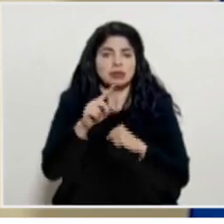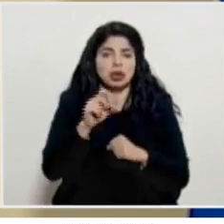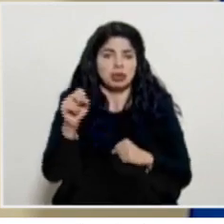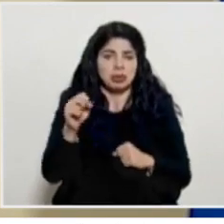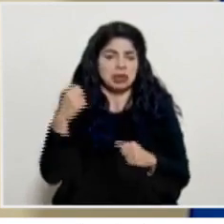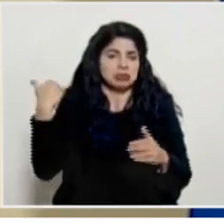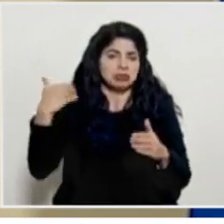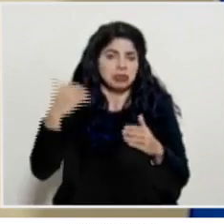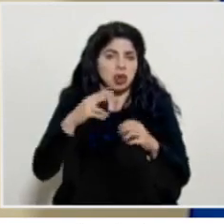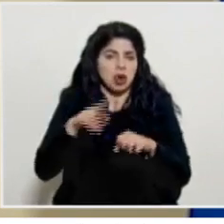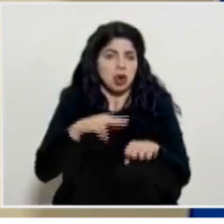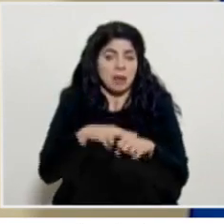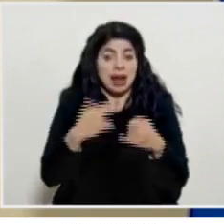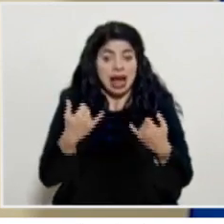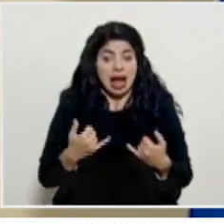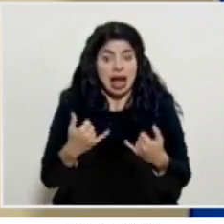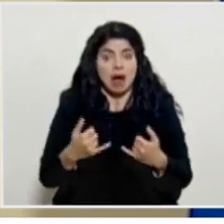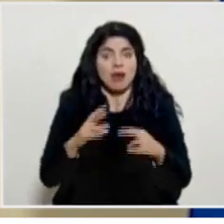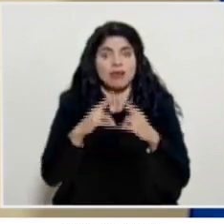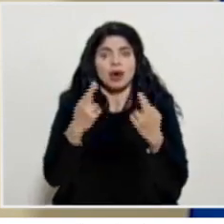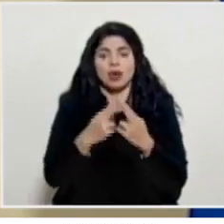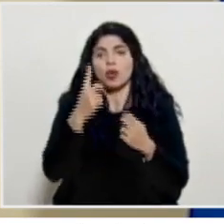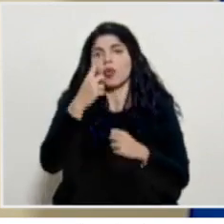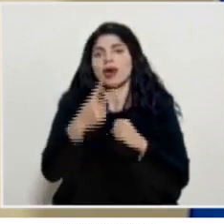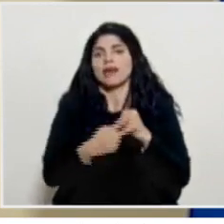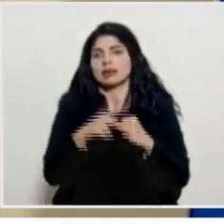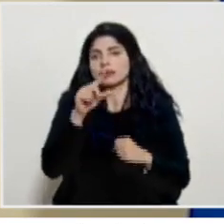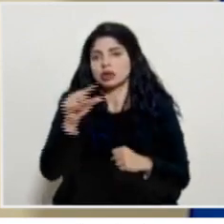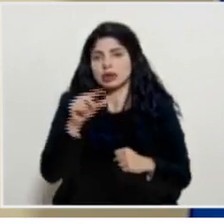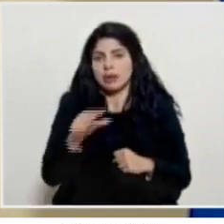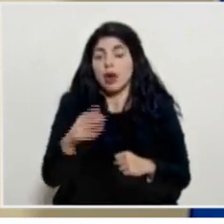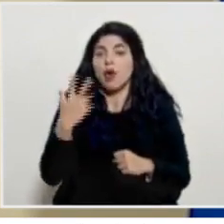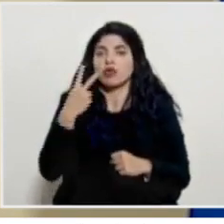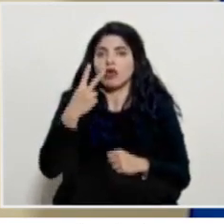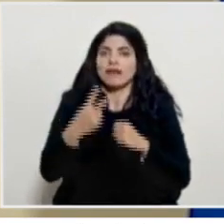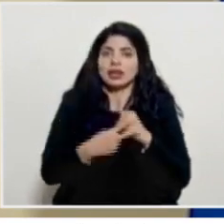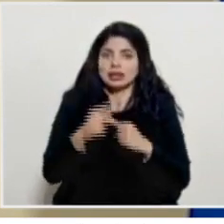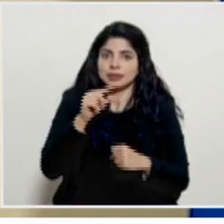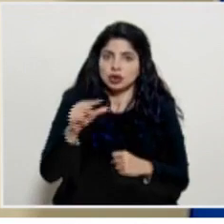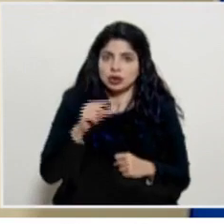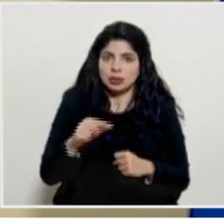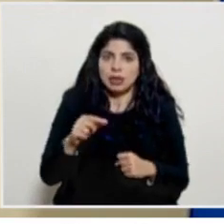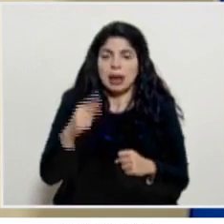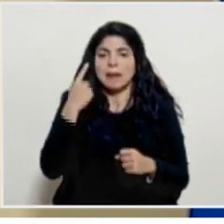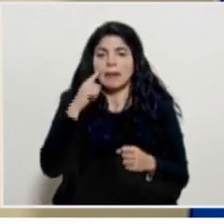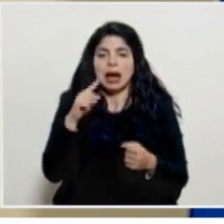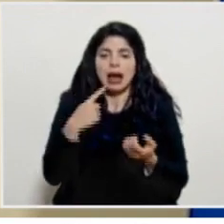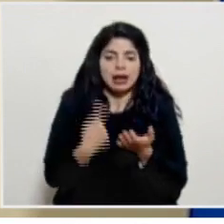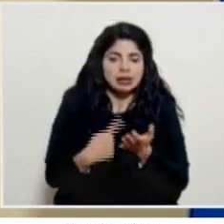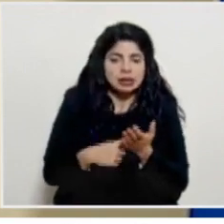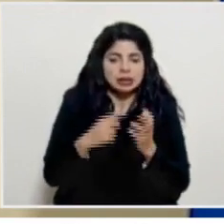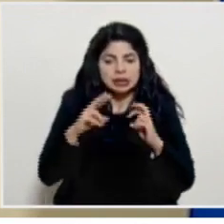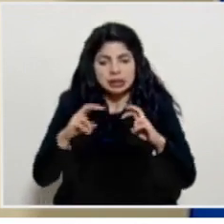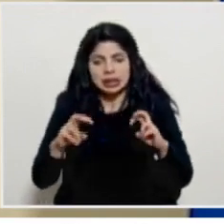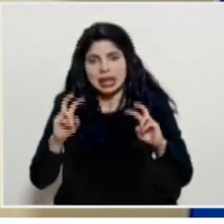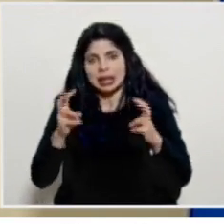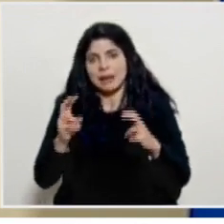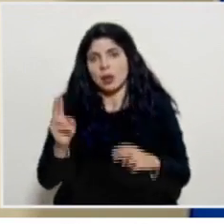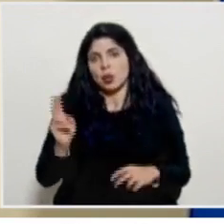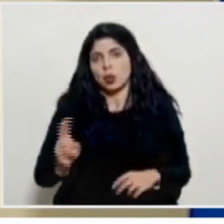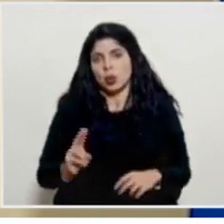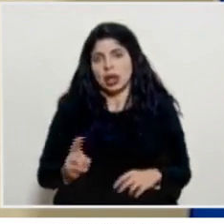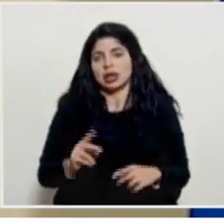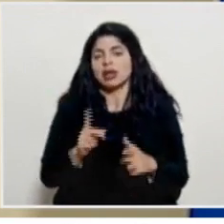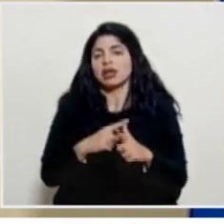normales en esos tiempos nos hemos estado reuniendo prácticamente una vez a la semana o incluso dos veces a la semana para tocar temas más urgentes